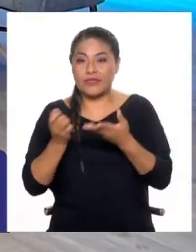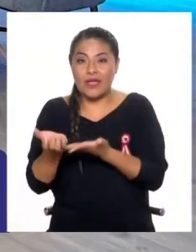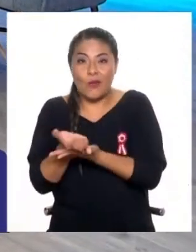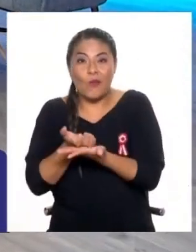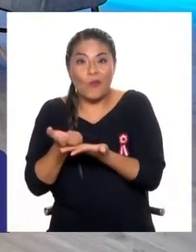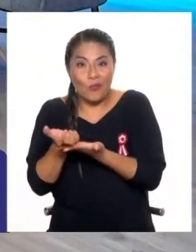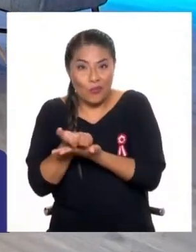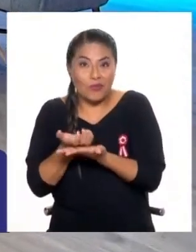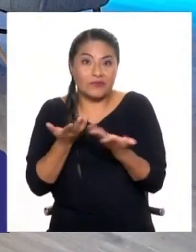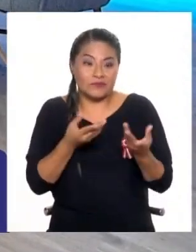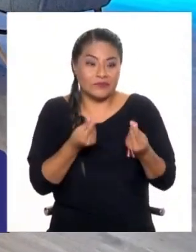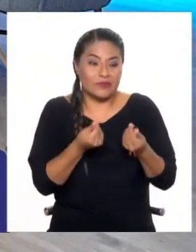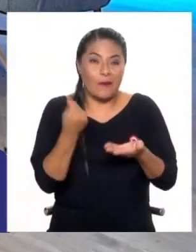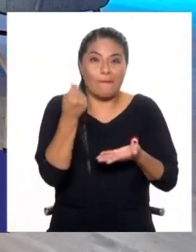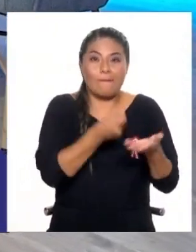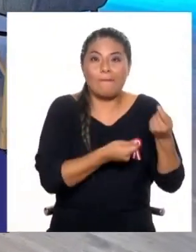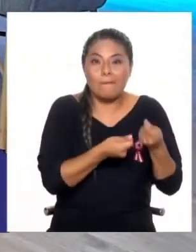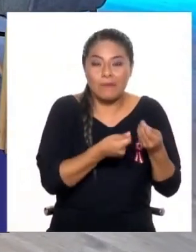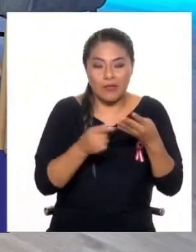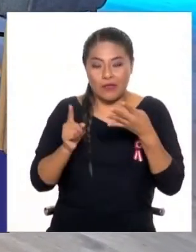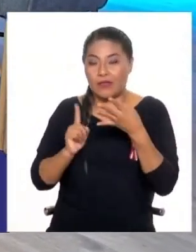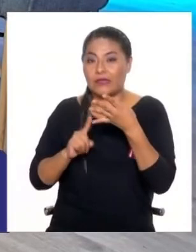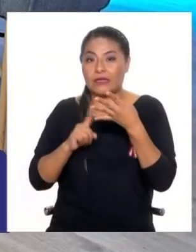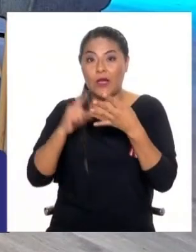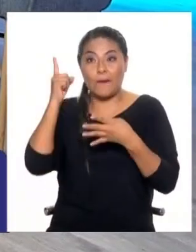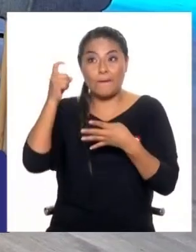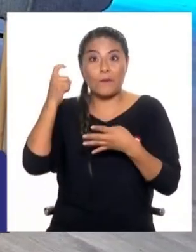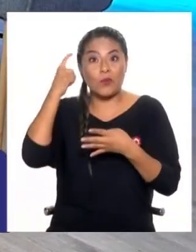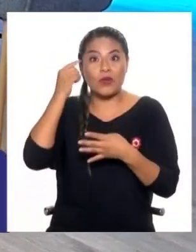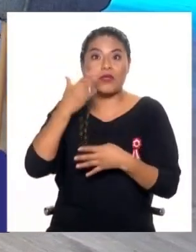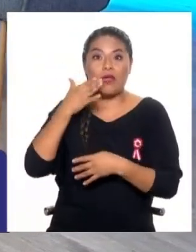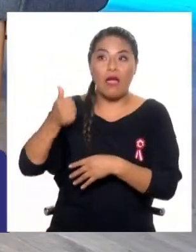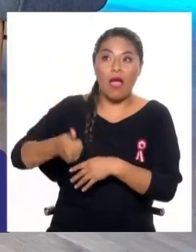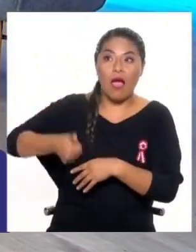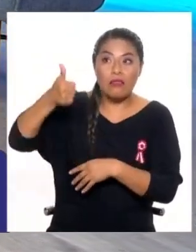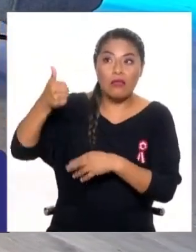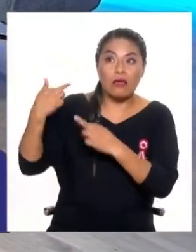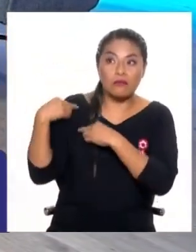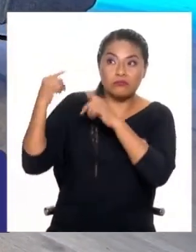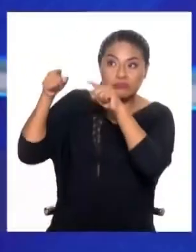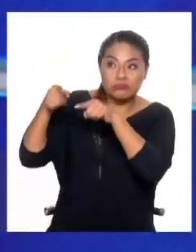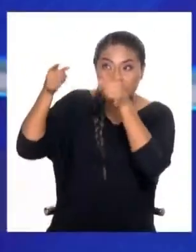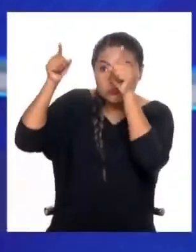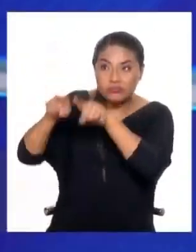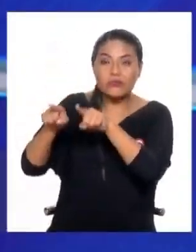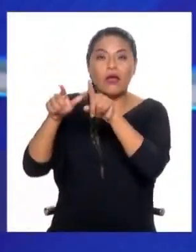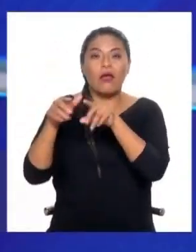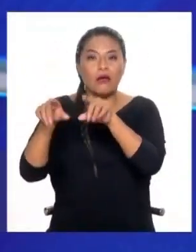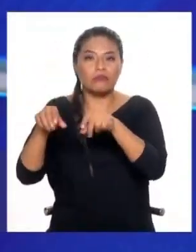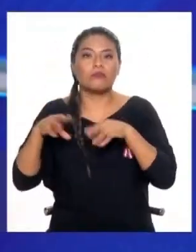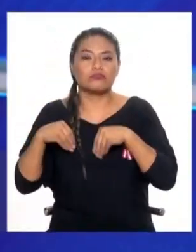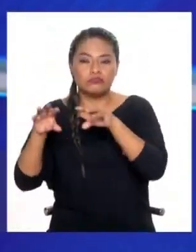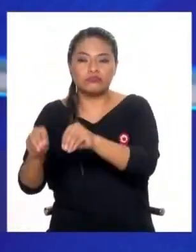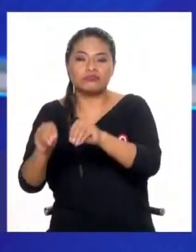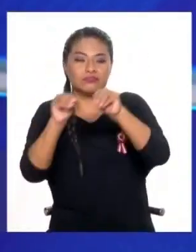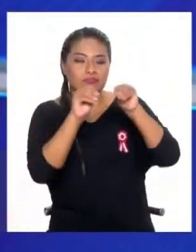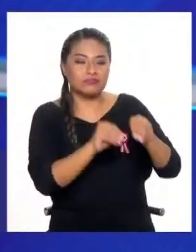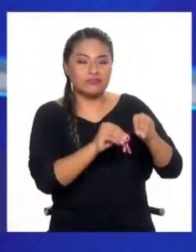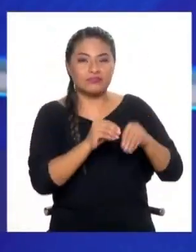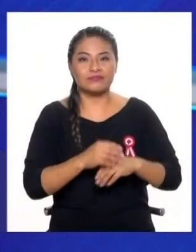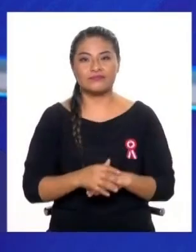ese proceso obviamente cuesta. Y político, porque tiene que haber un alcalde o un ministro que tome la decisión de llevar esa población a otro lugar.